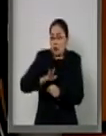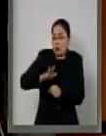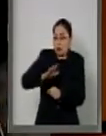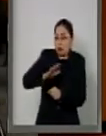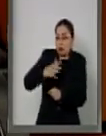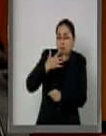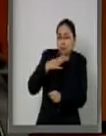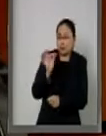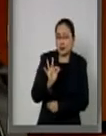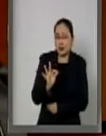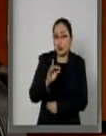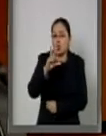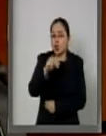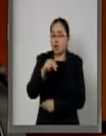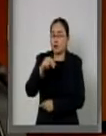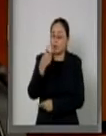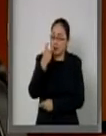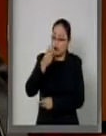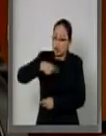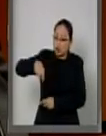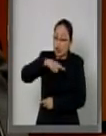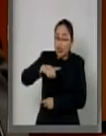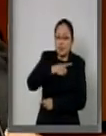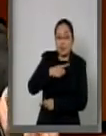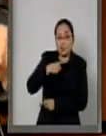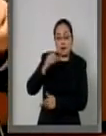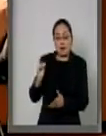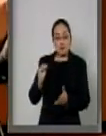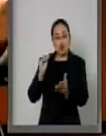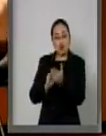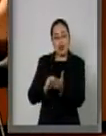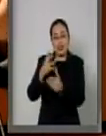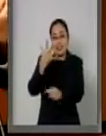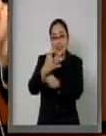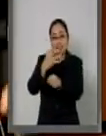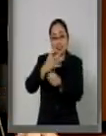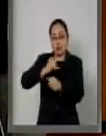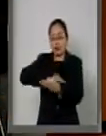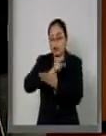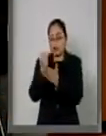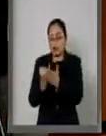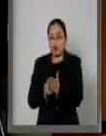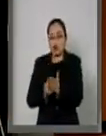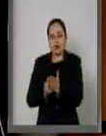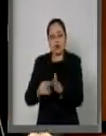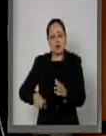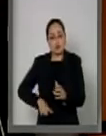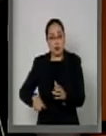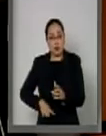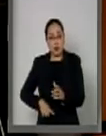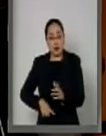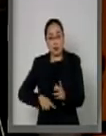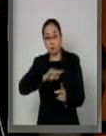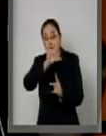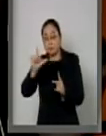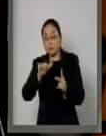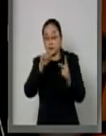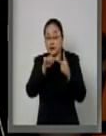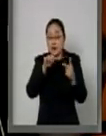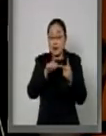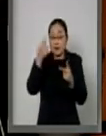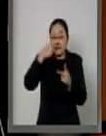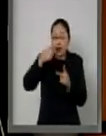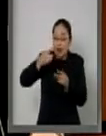debe atender el quinto informe de gobierno y porque es parte de lo que el gasto público atiende para el